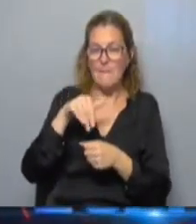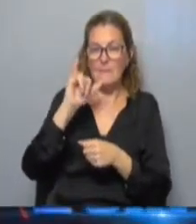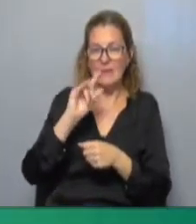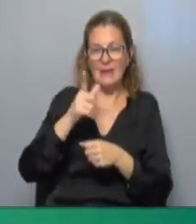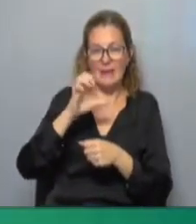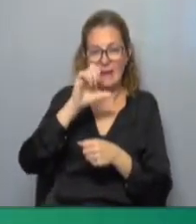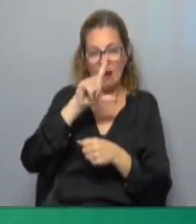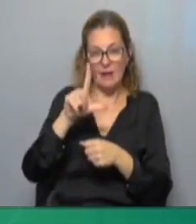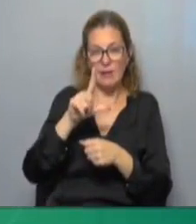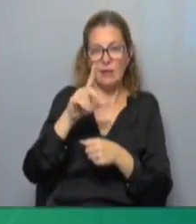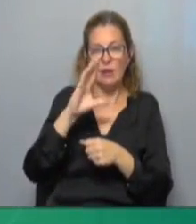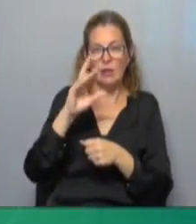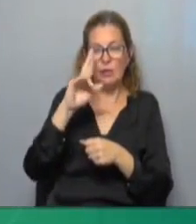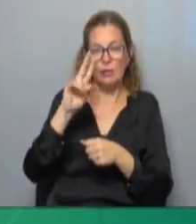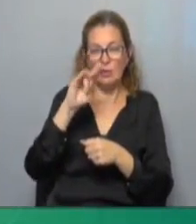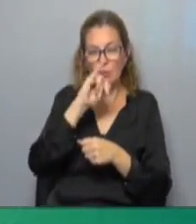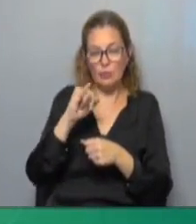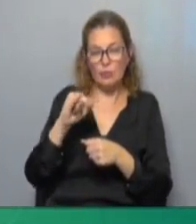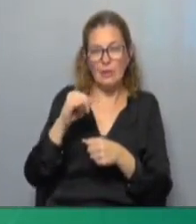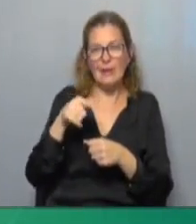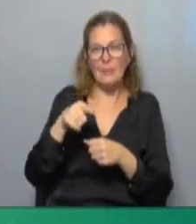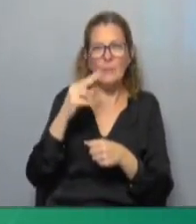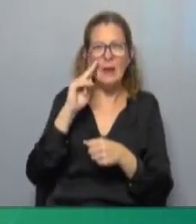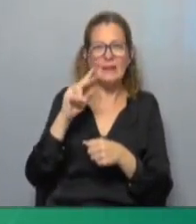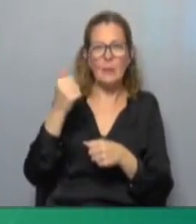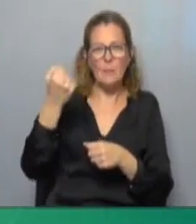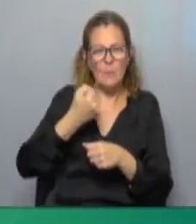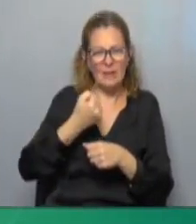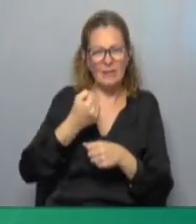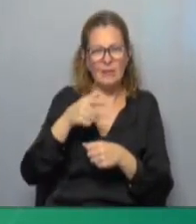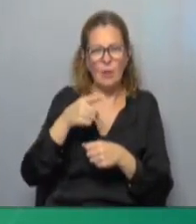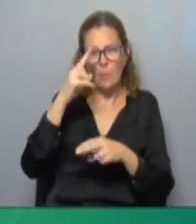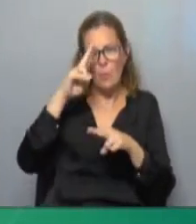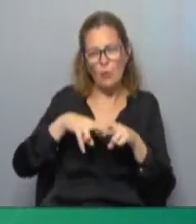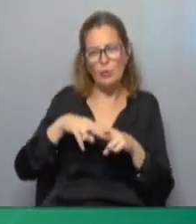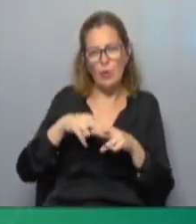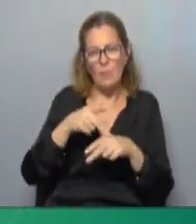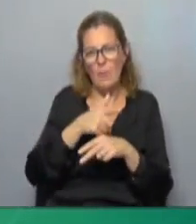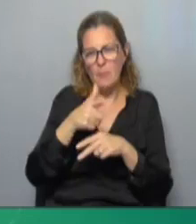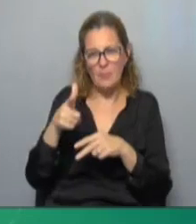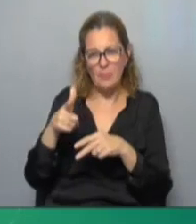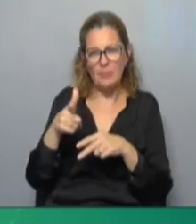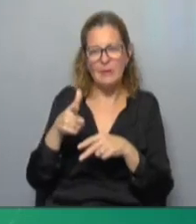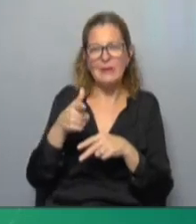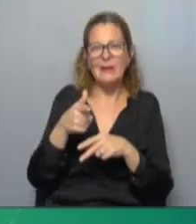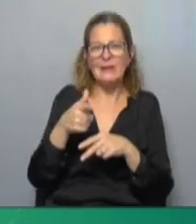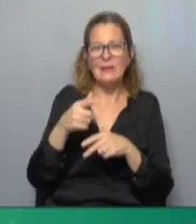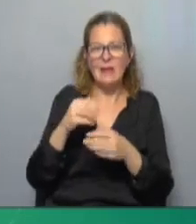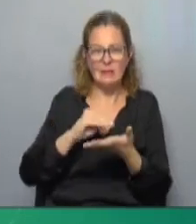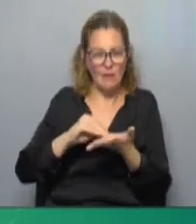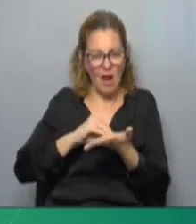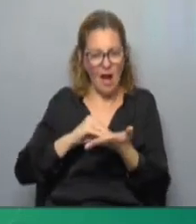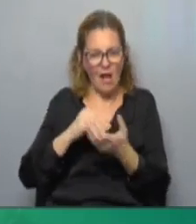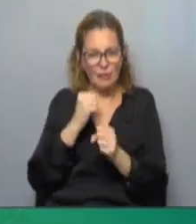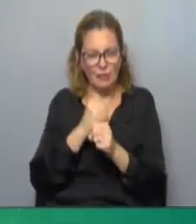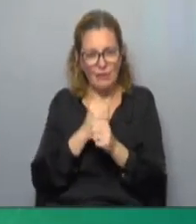asesino del ministro de Medio Ambiente de República Dominicana Orlando Jorge Mera quien murió quien tras ser baleado en su despacho informó la presidencia a través